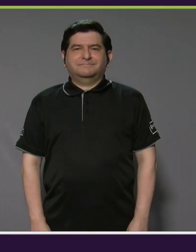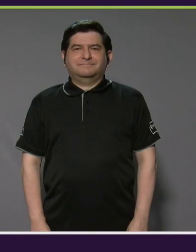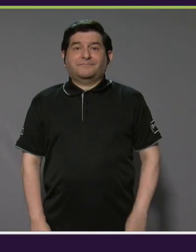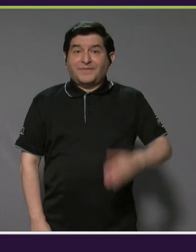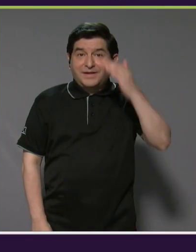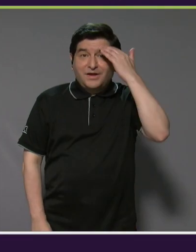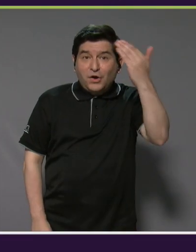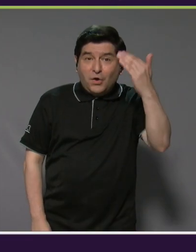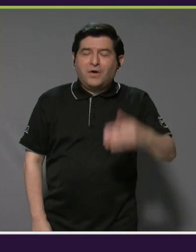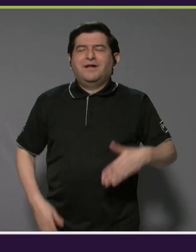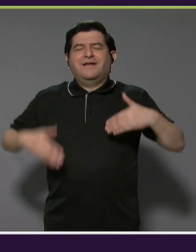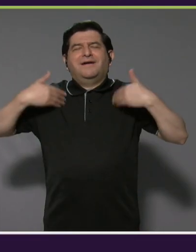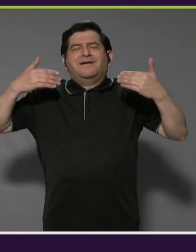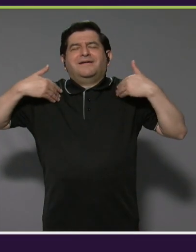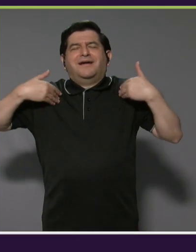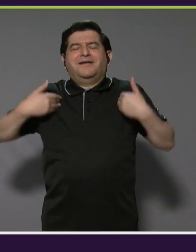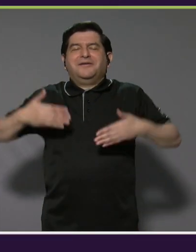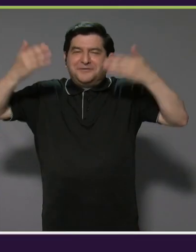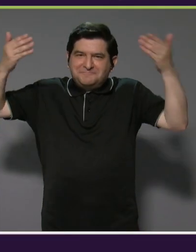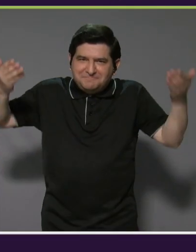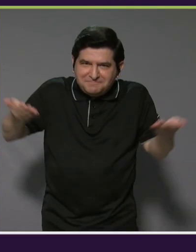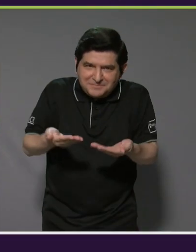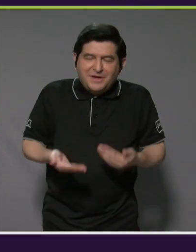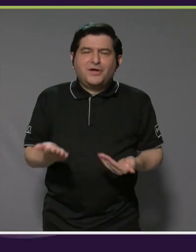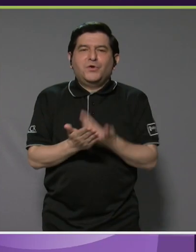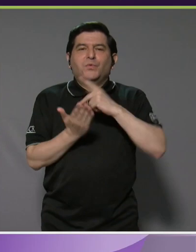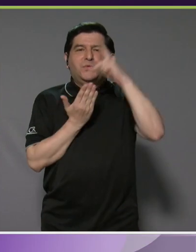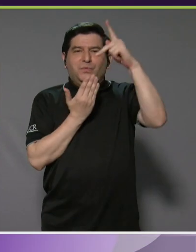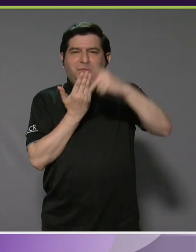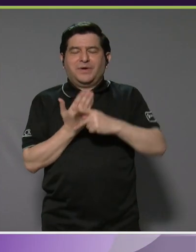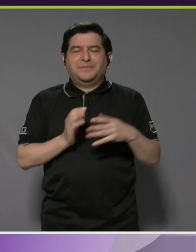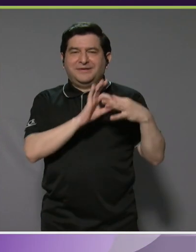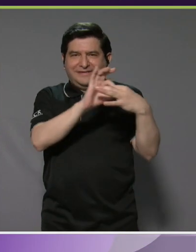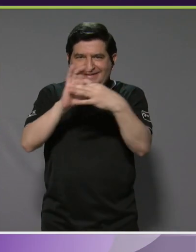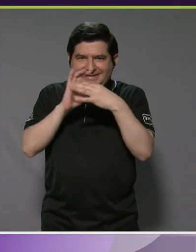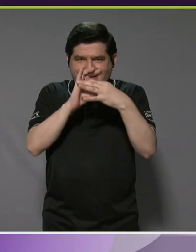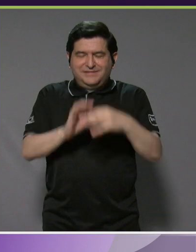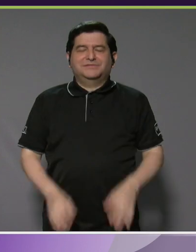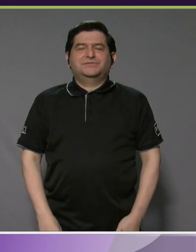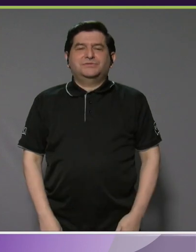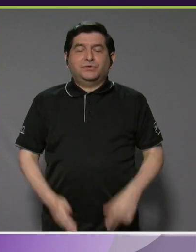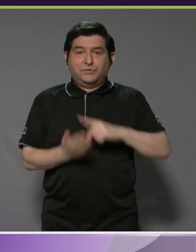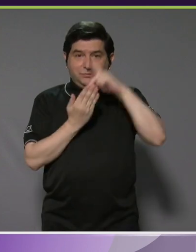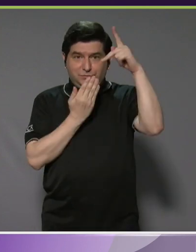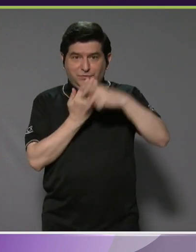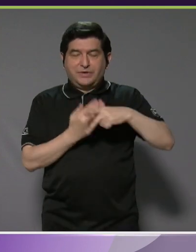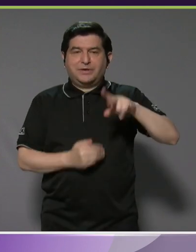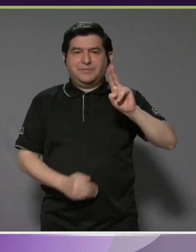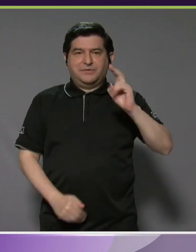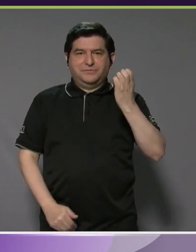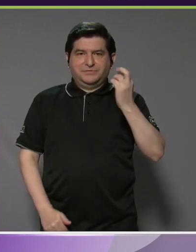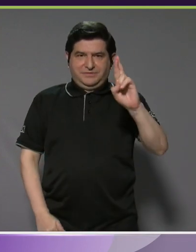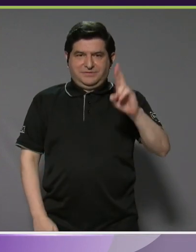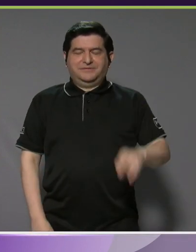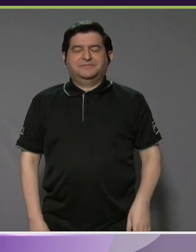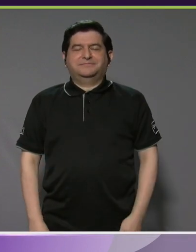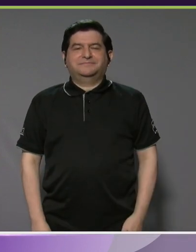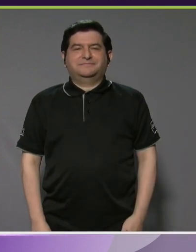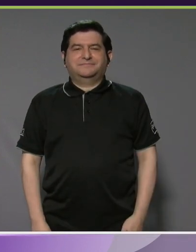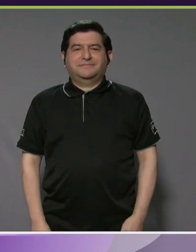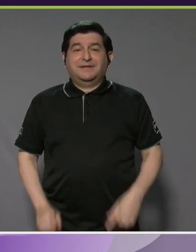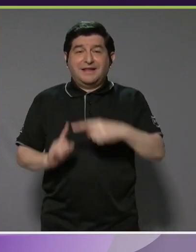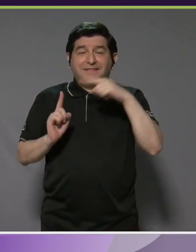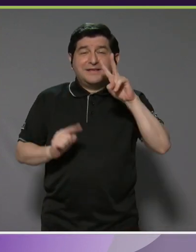Hola, qué alegría poder darles la bienvenida a una nueva edición de Nexos, producción de la Universidad de Costa Rica,